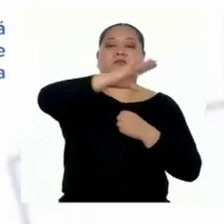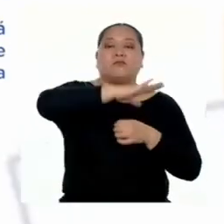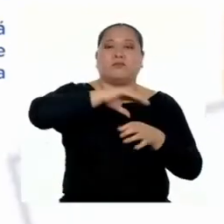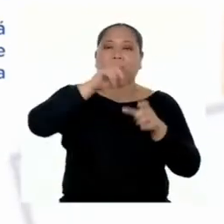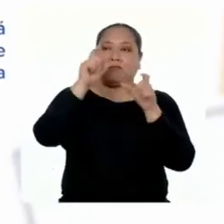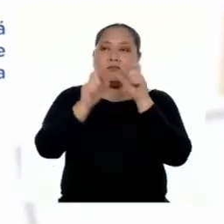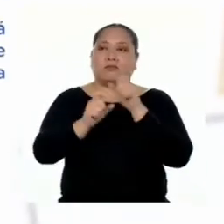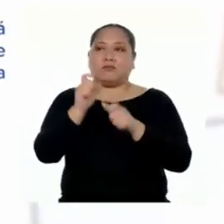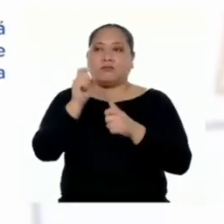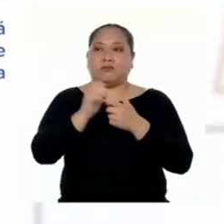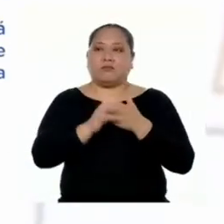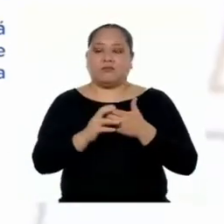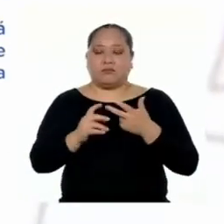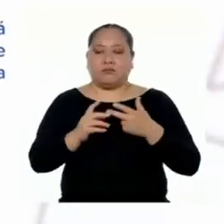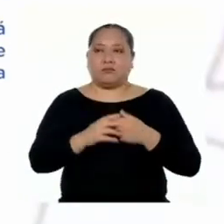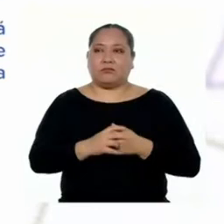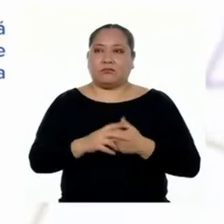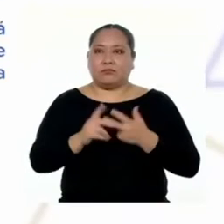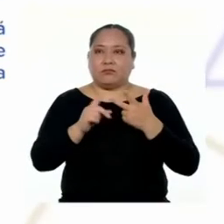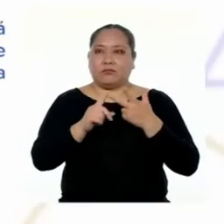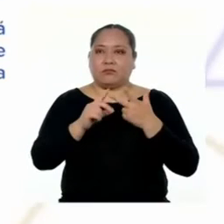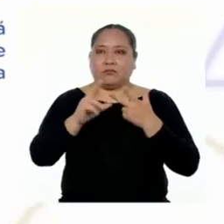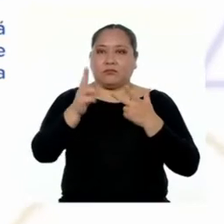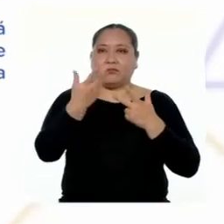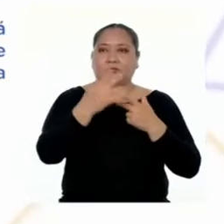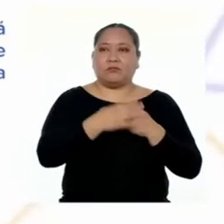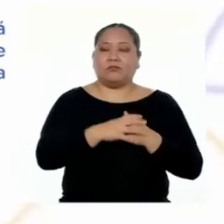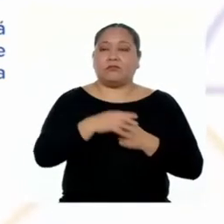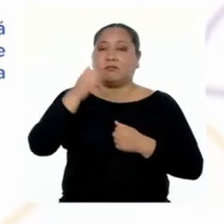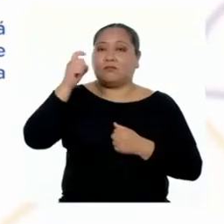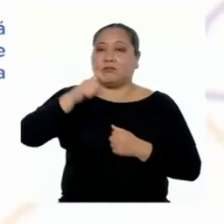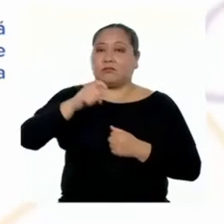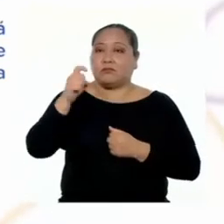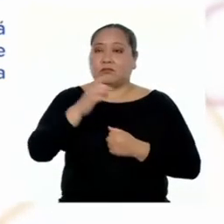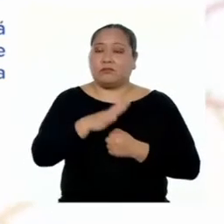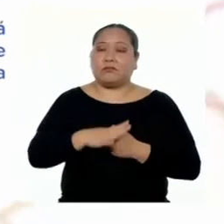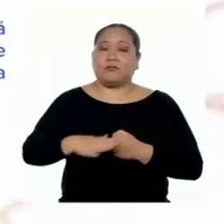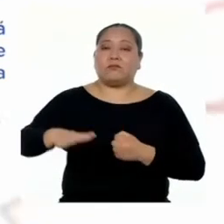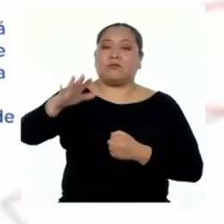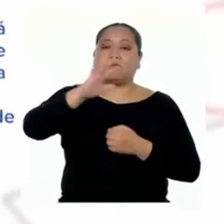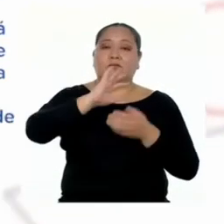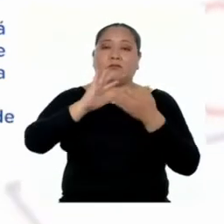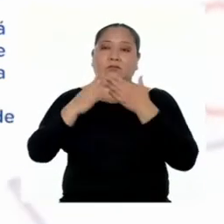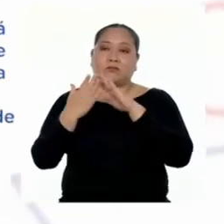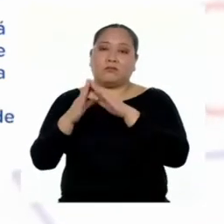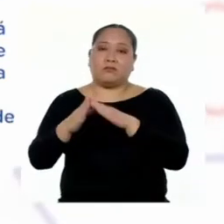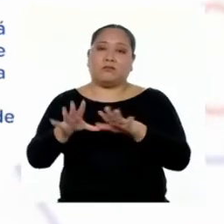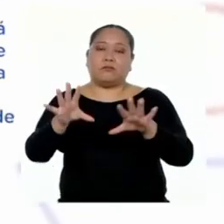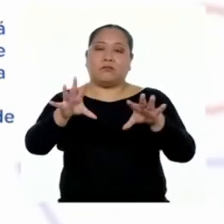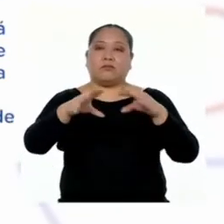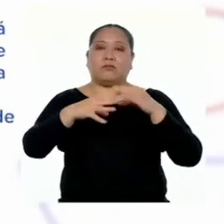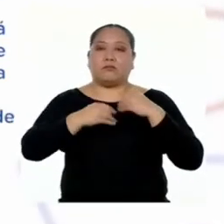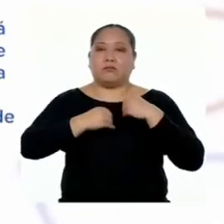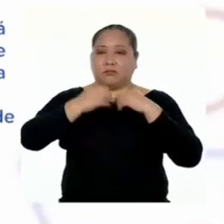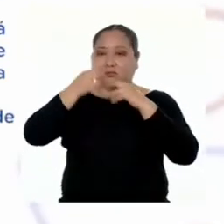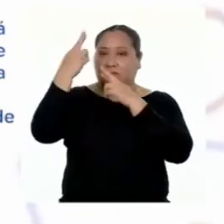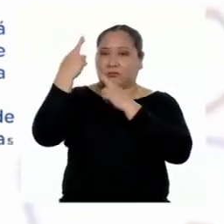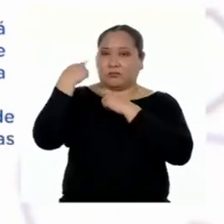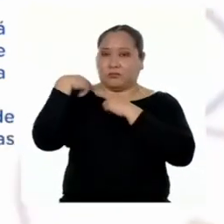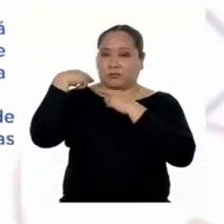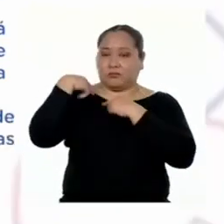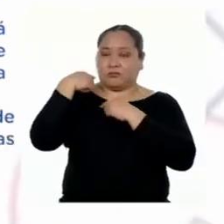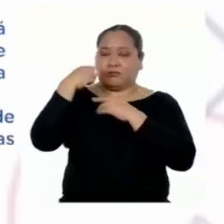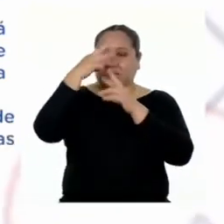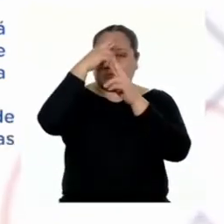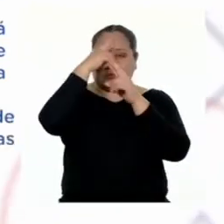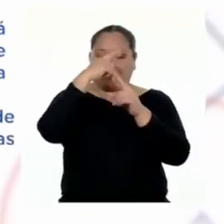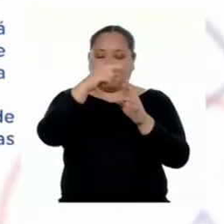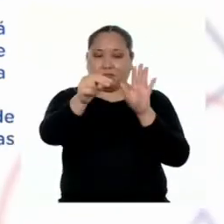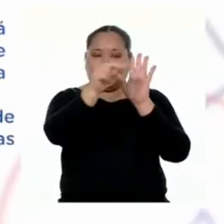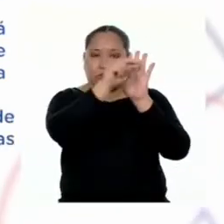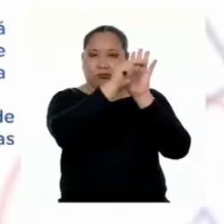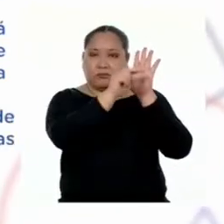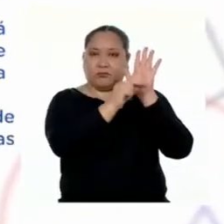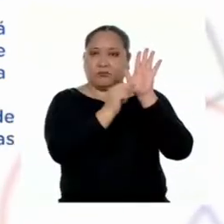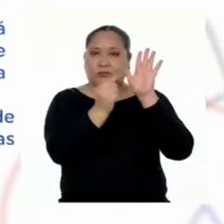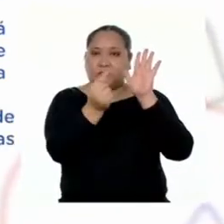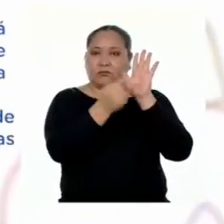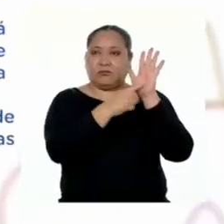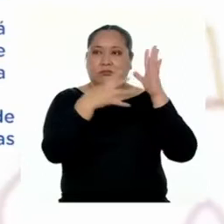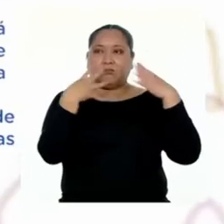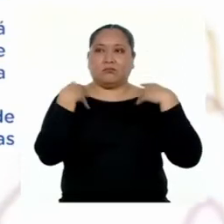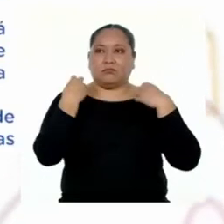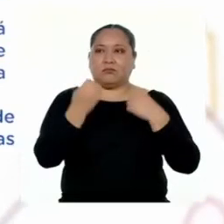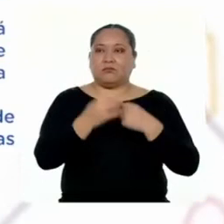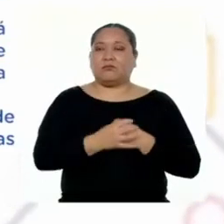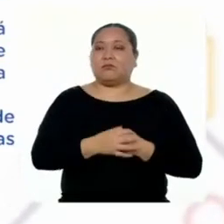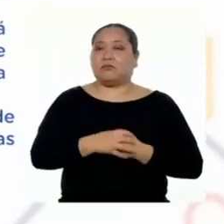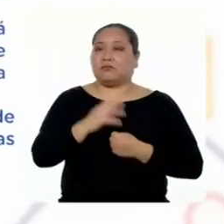personas. Y tercero, es necesario que toda la población asuma de manera responsable el cumplimiento de las medidas sanitarias.